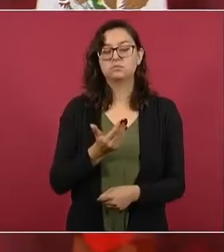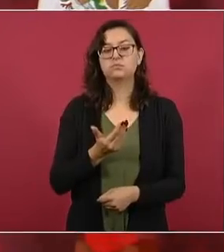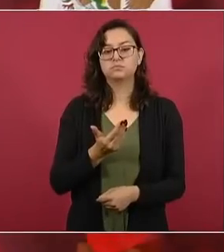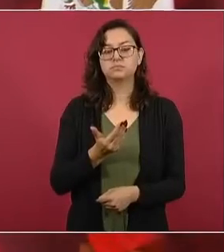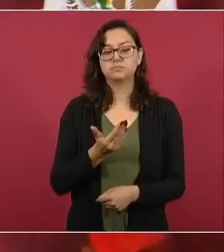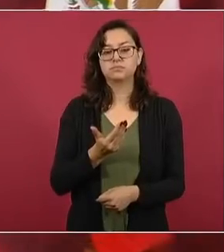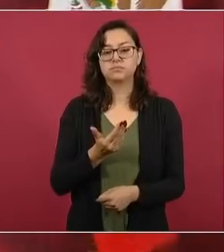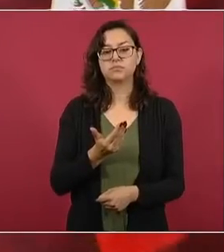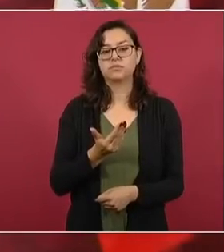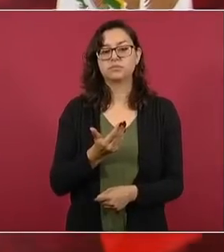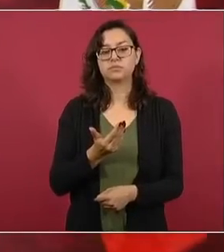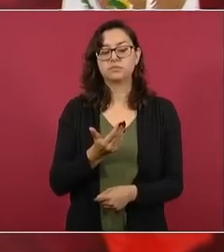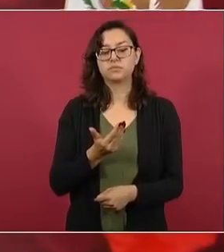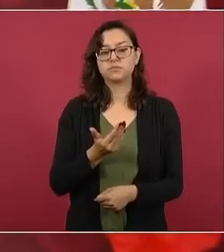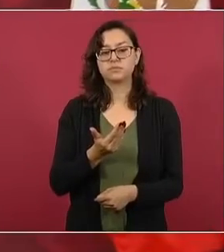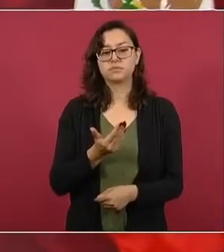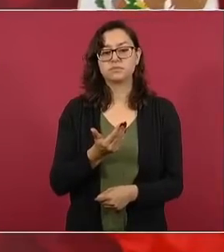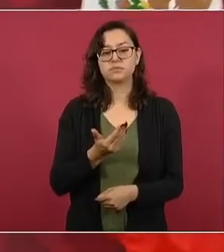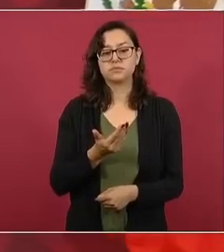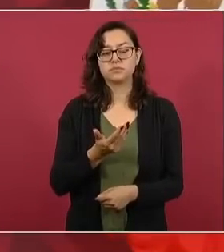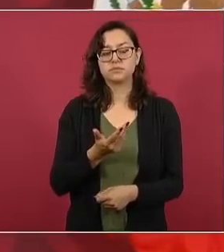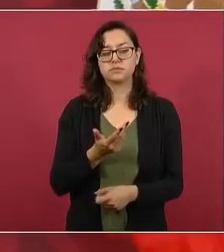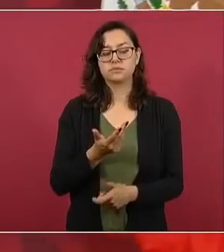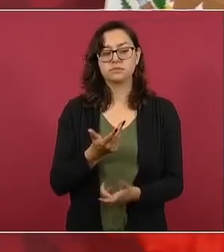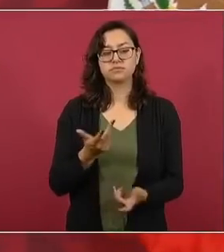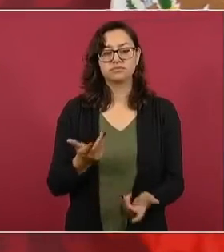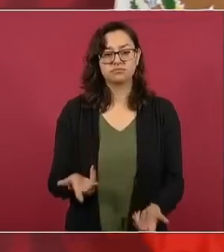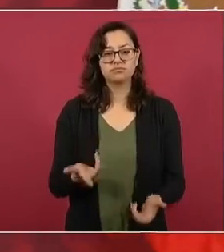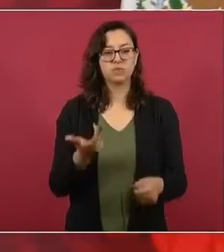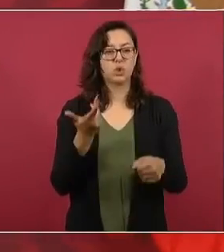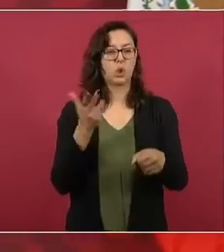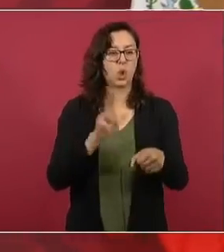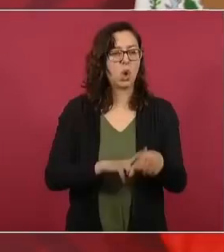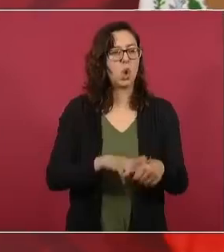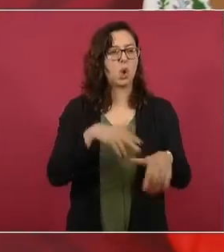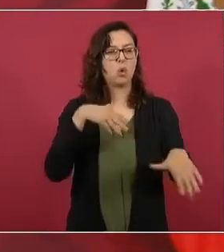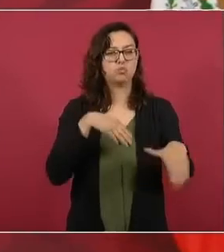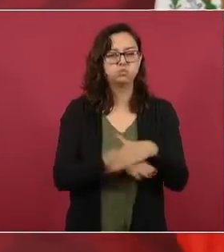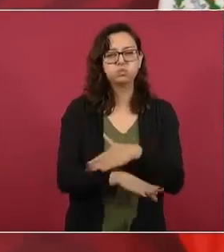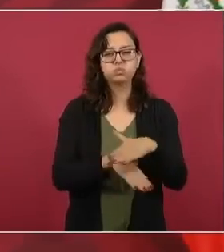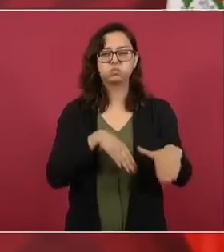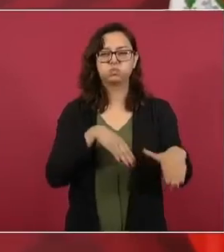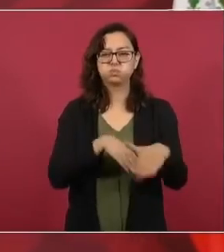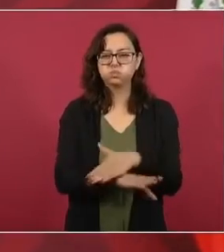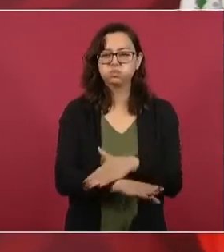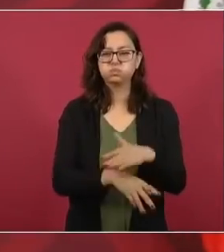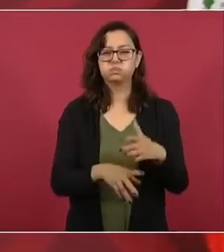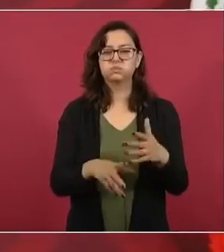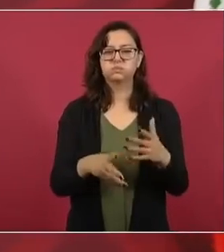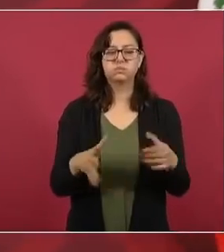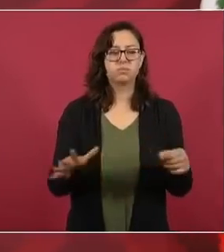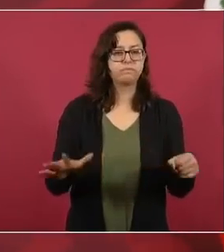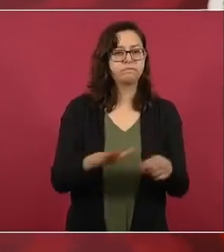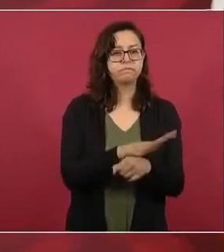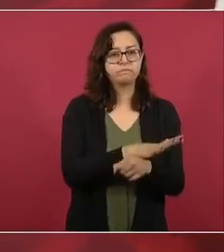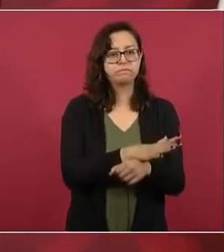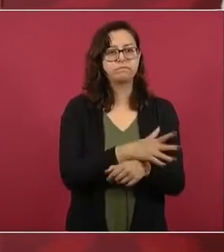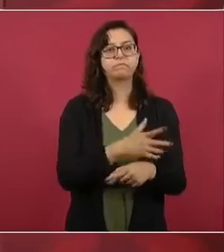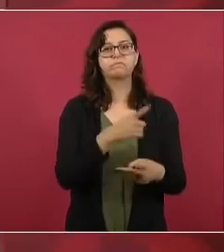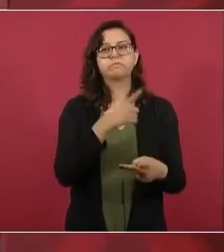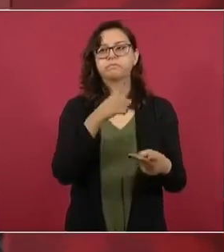hospitalizaciones, de